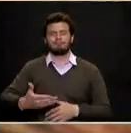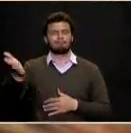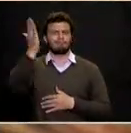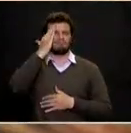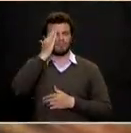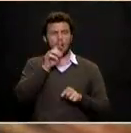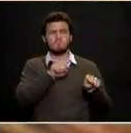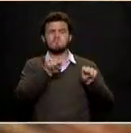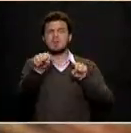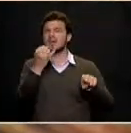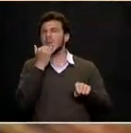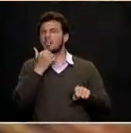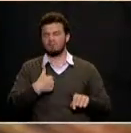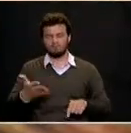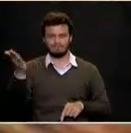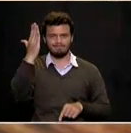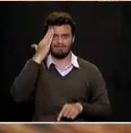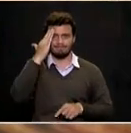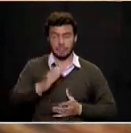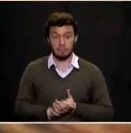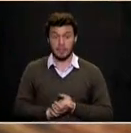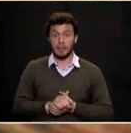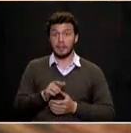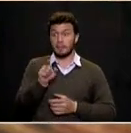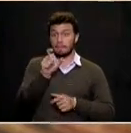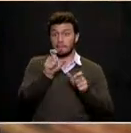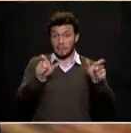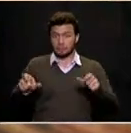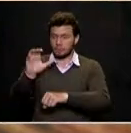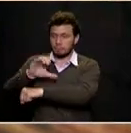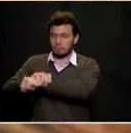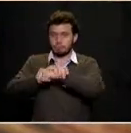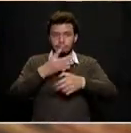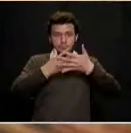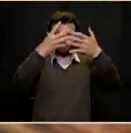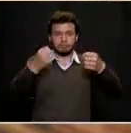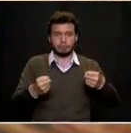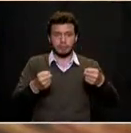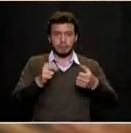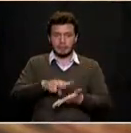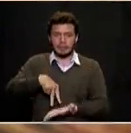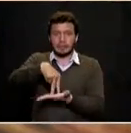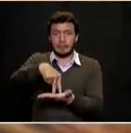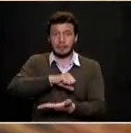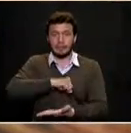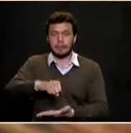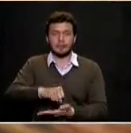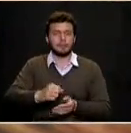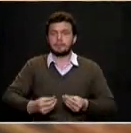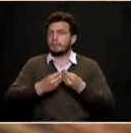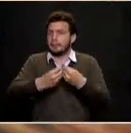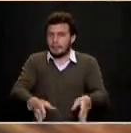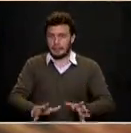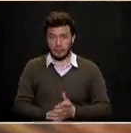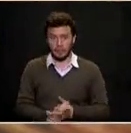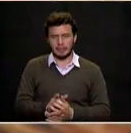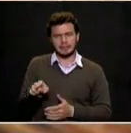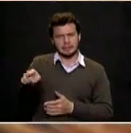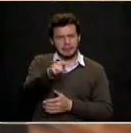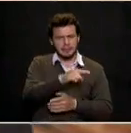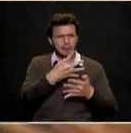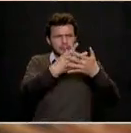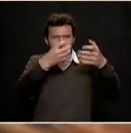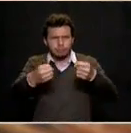De entrada hay que decir que cuando una persona pierde la libertad no pierde el derecho a la dignidad y hay que intervenir para mejorar las condiciones de quienes hoy están